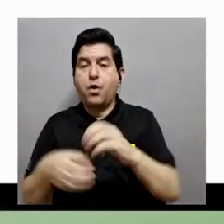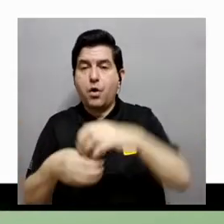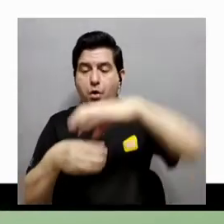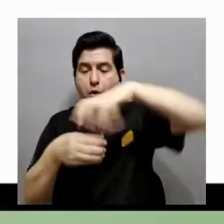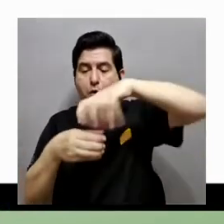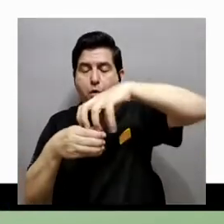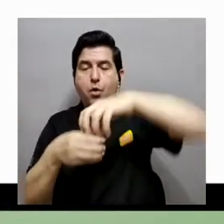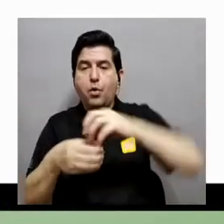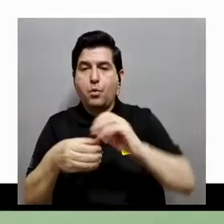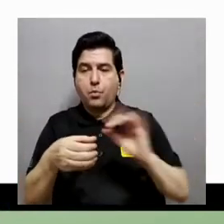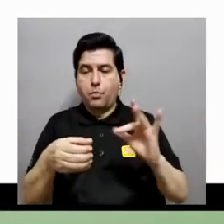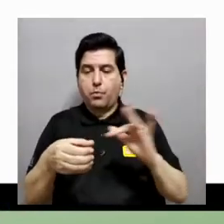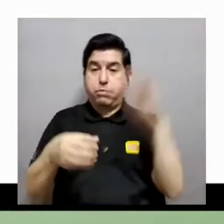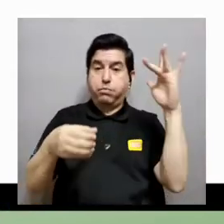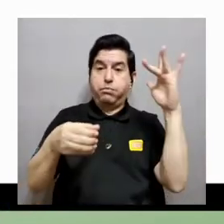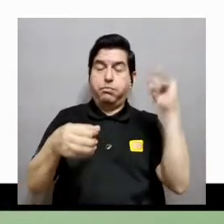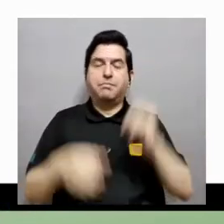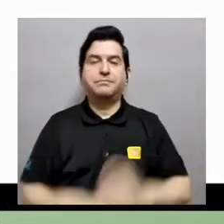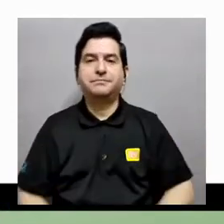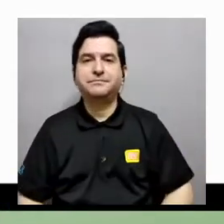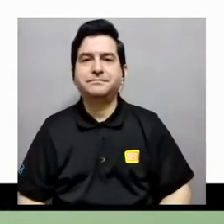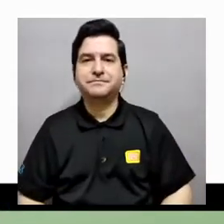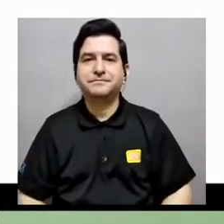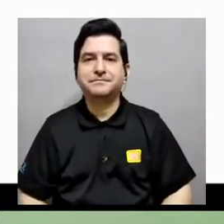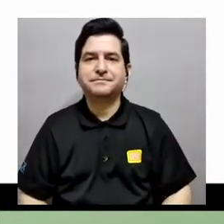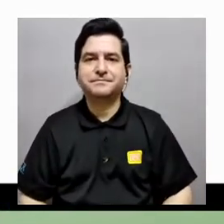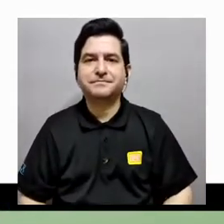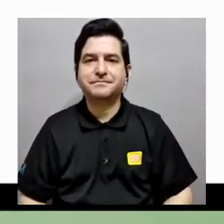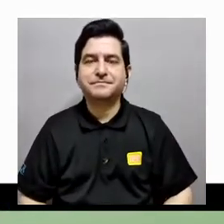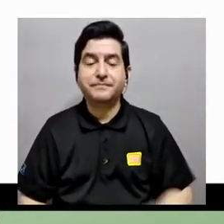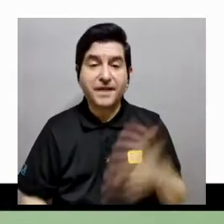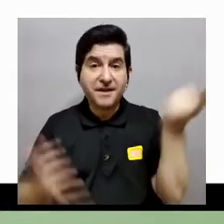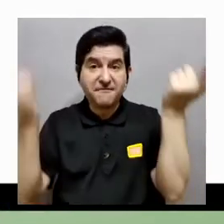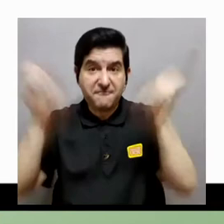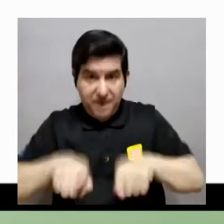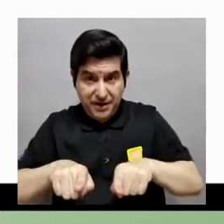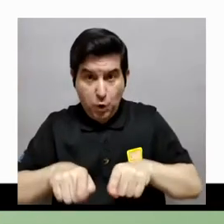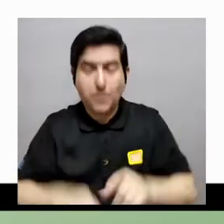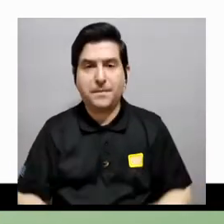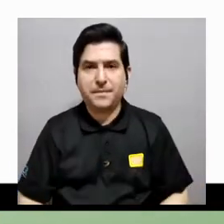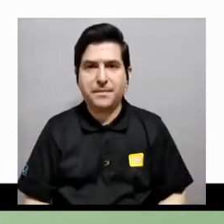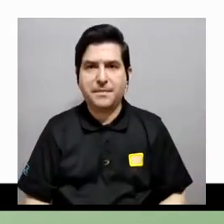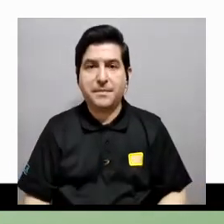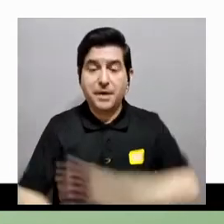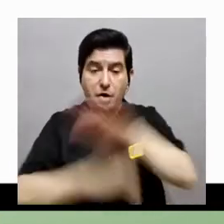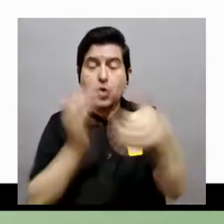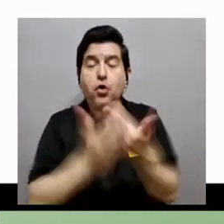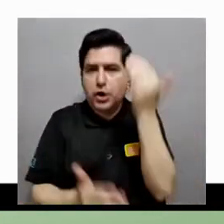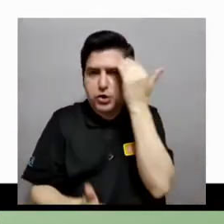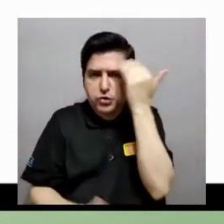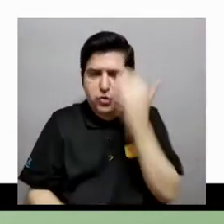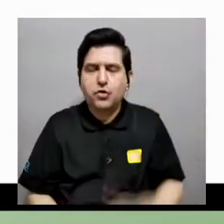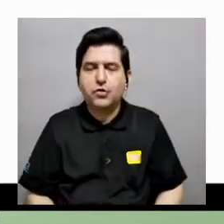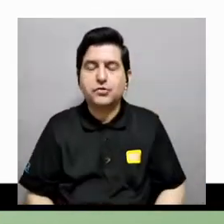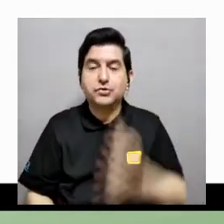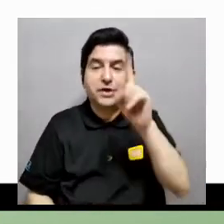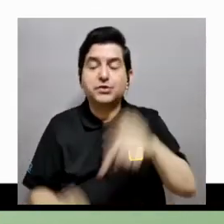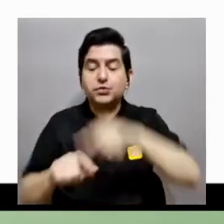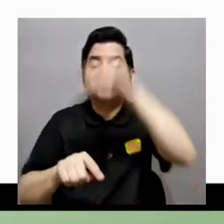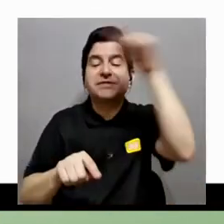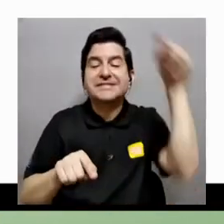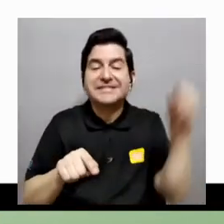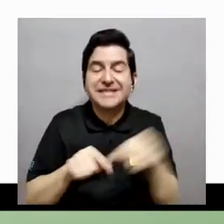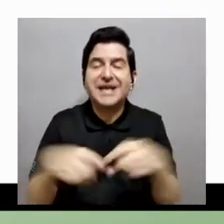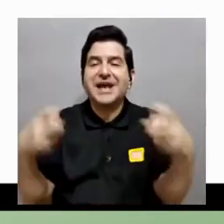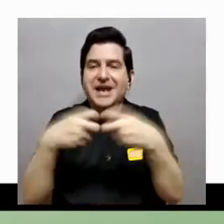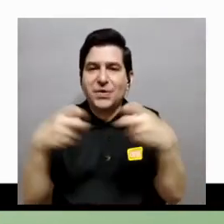encender alguna bombilla. Este fenómeno es cierto, este fenómeno que todos nosotros conocemos de un circuito eléctrico